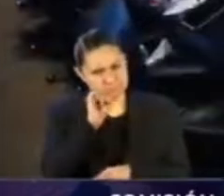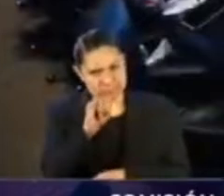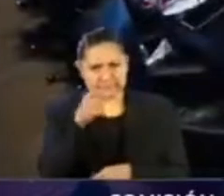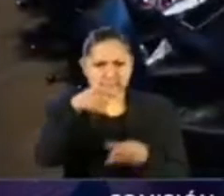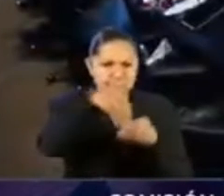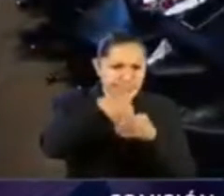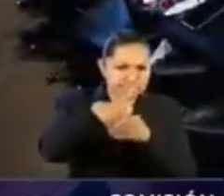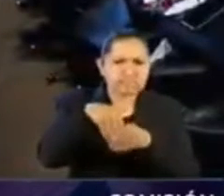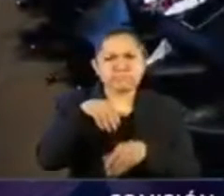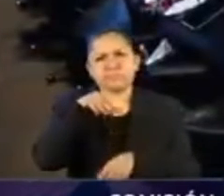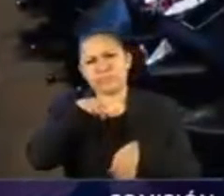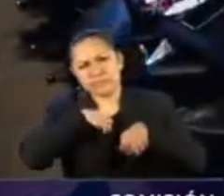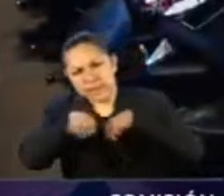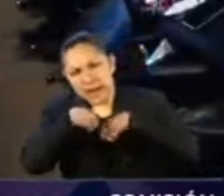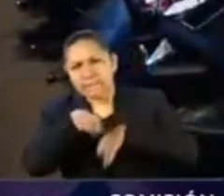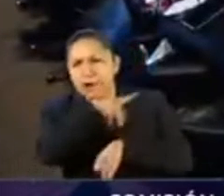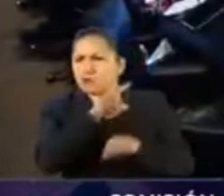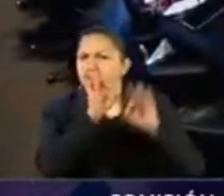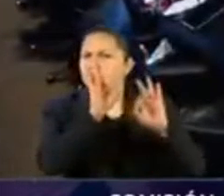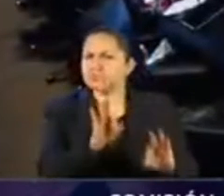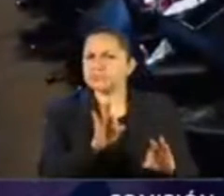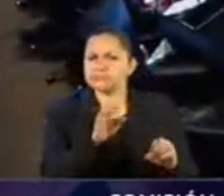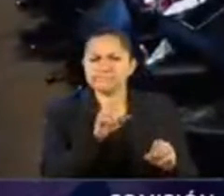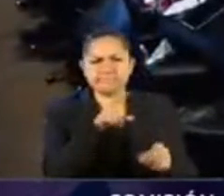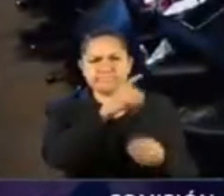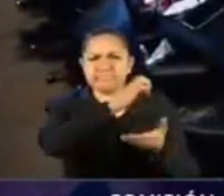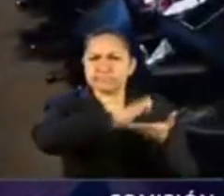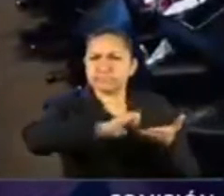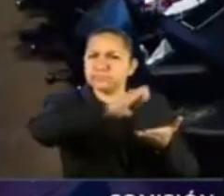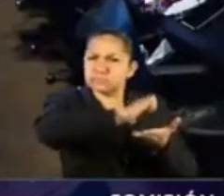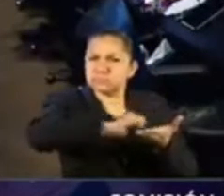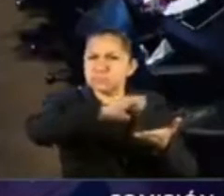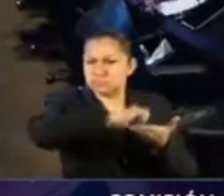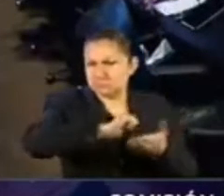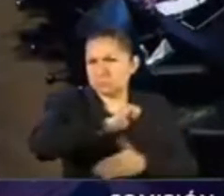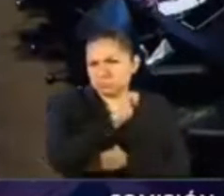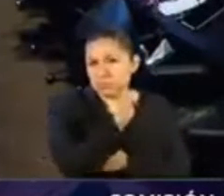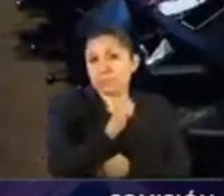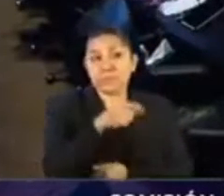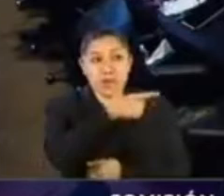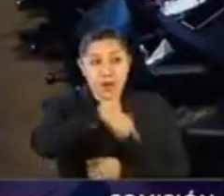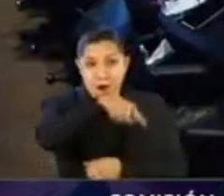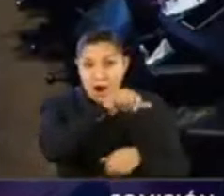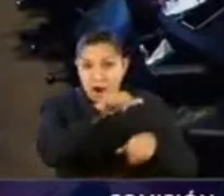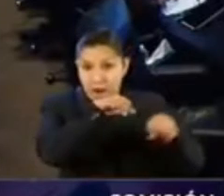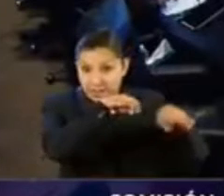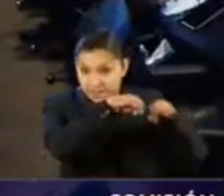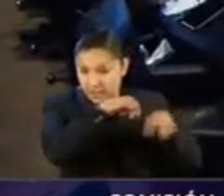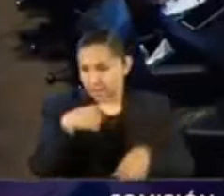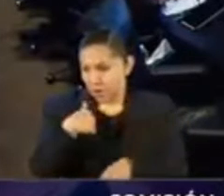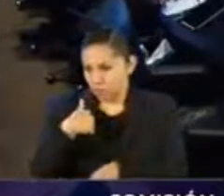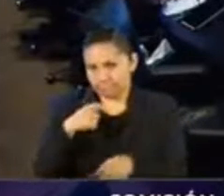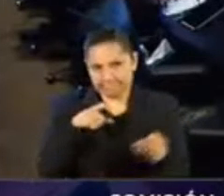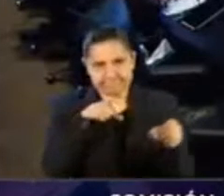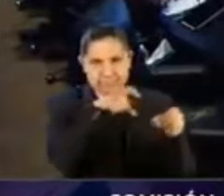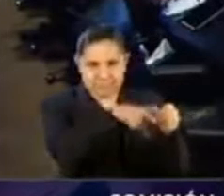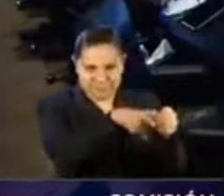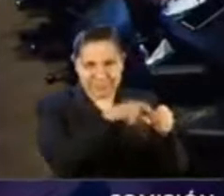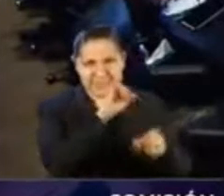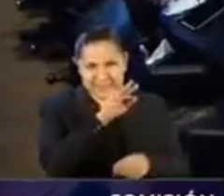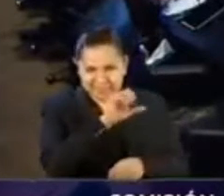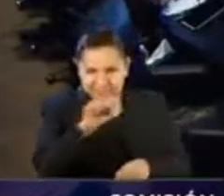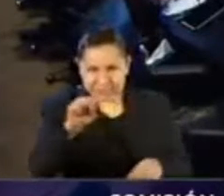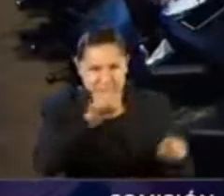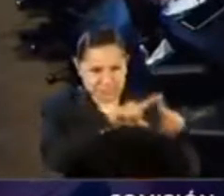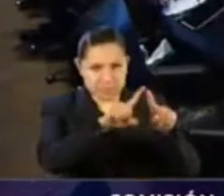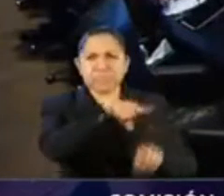formales tienen la alternativa de retirar por desempleo una parte de sus ahorros en la